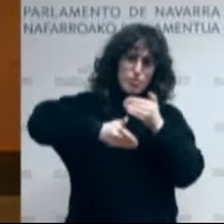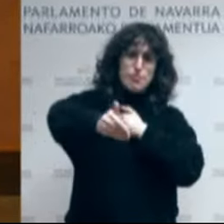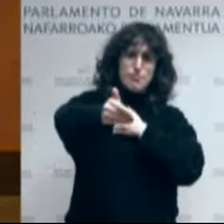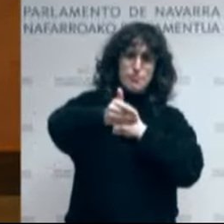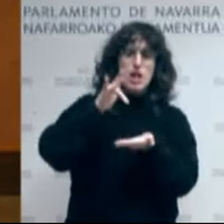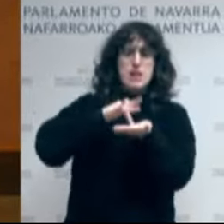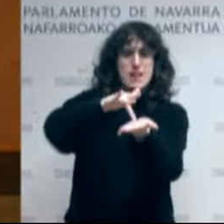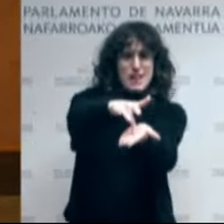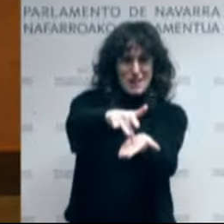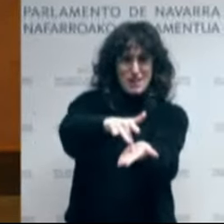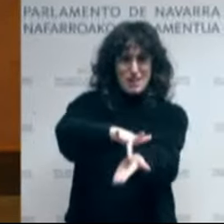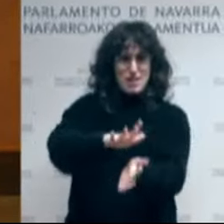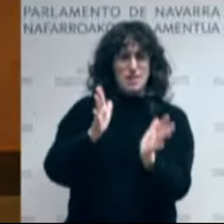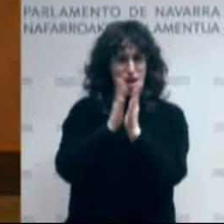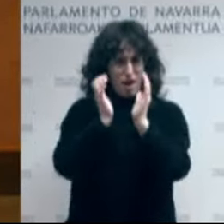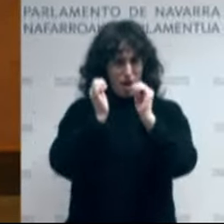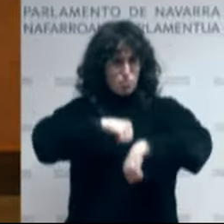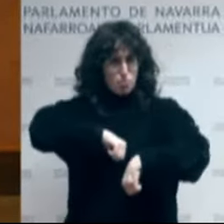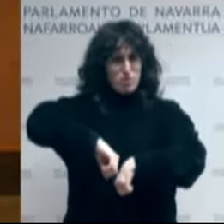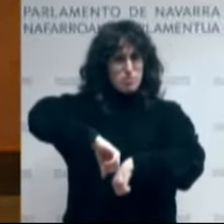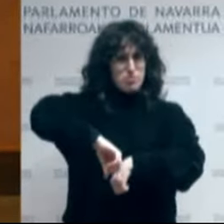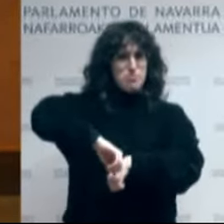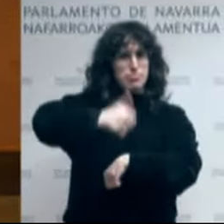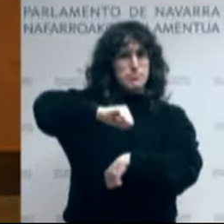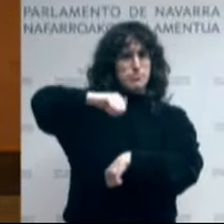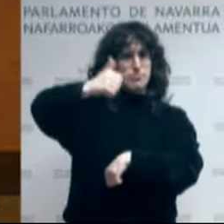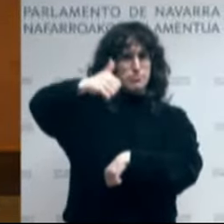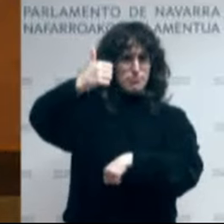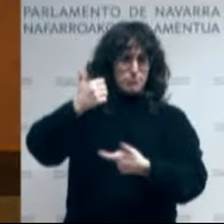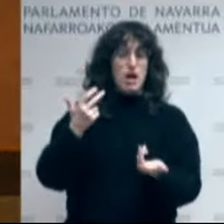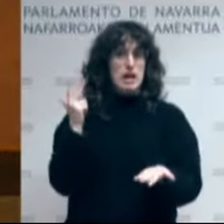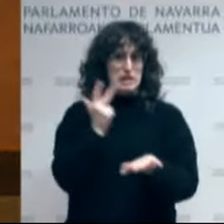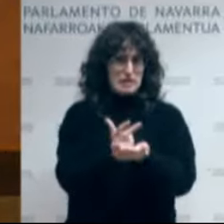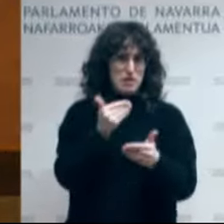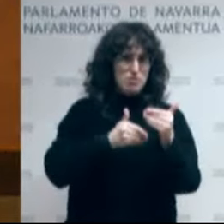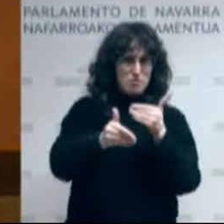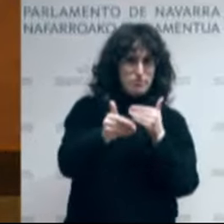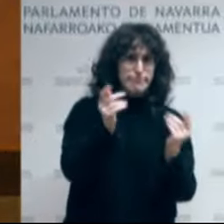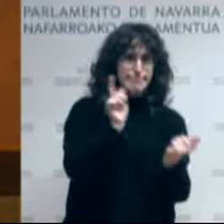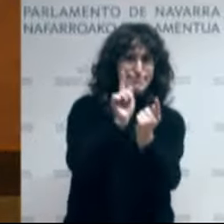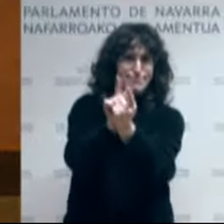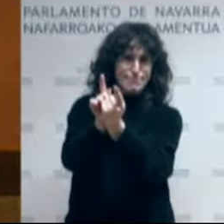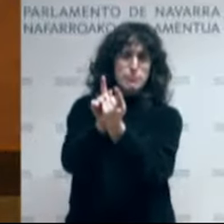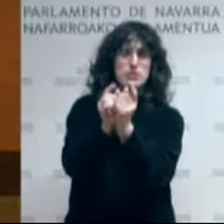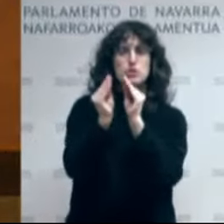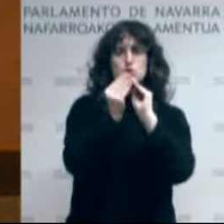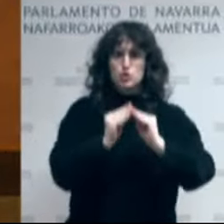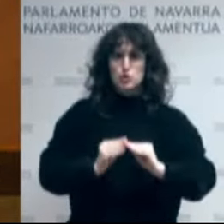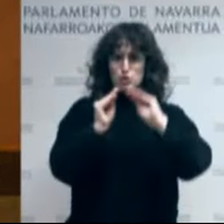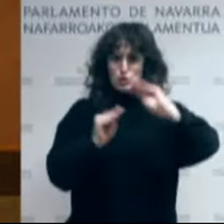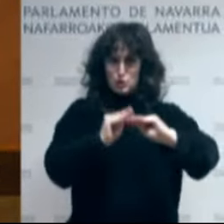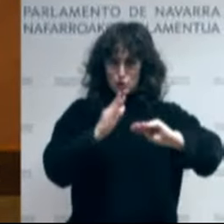aurrenekoa izango dela. Aberastasunaren birbanaketa, zerbitzu publikoak